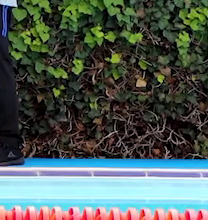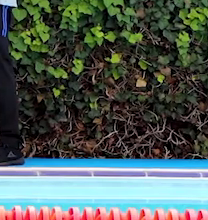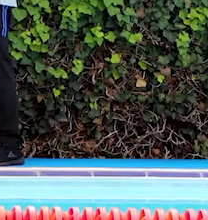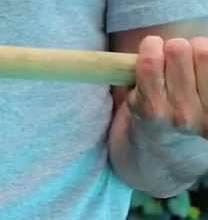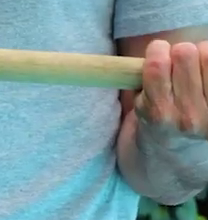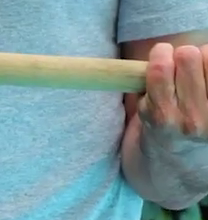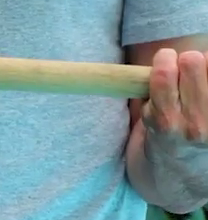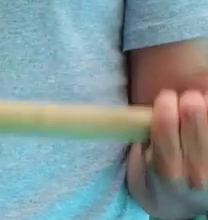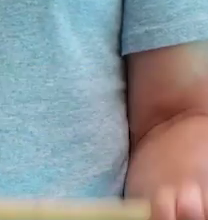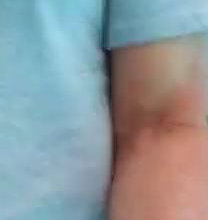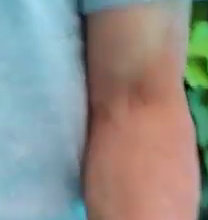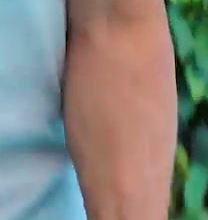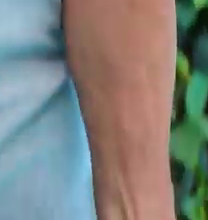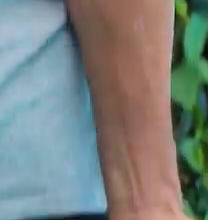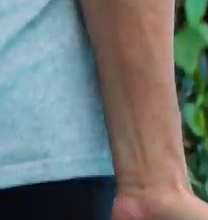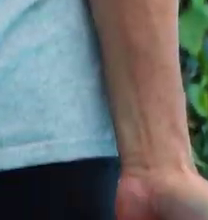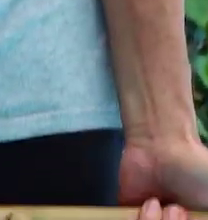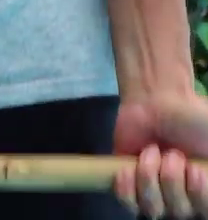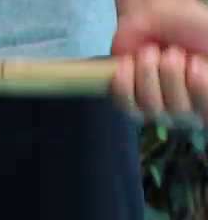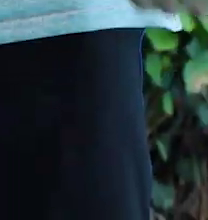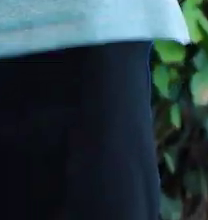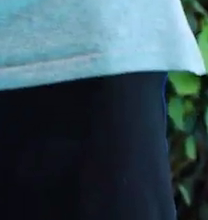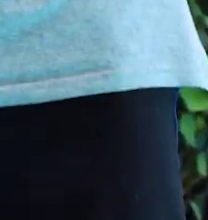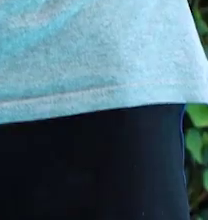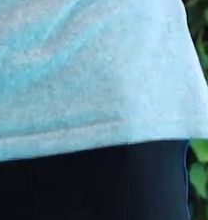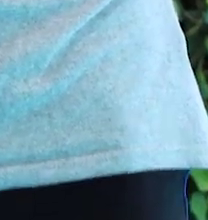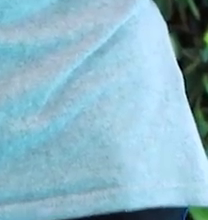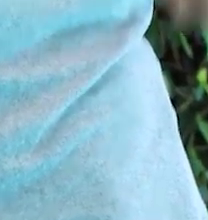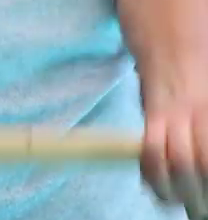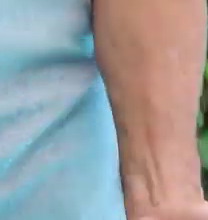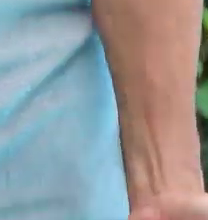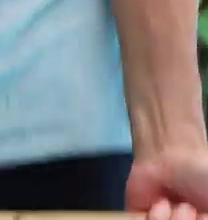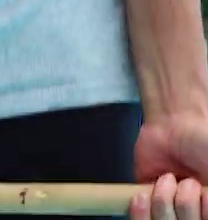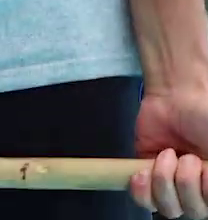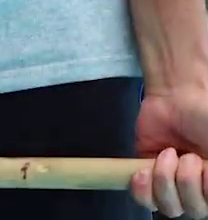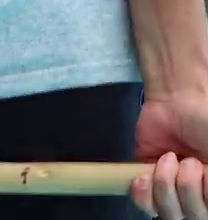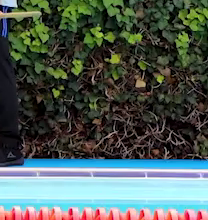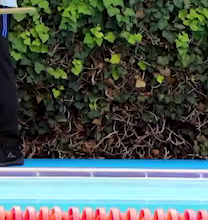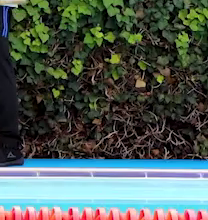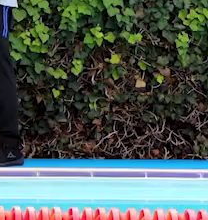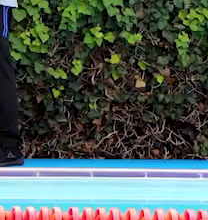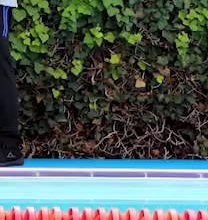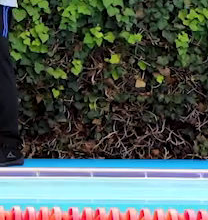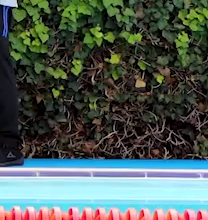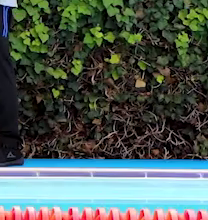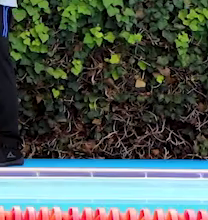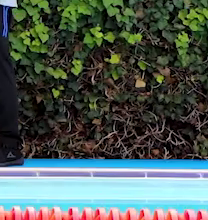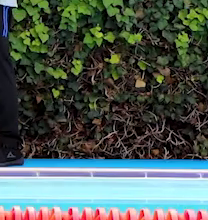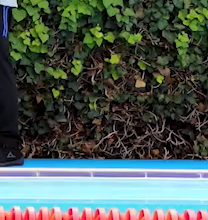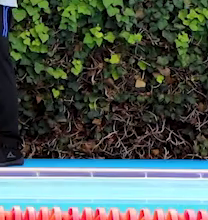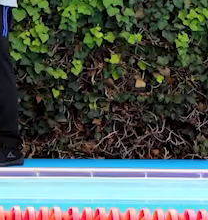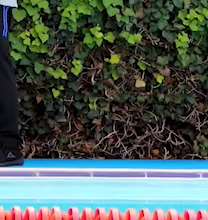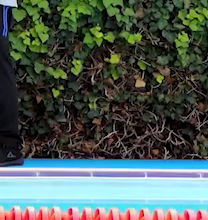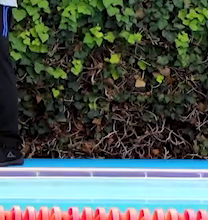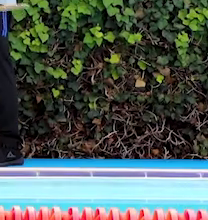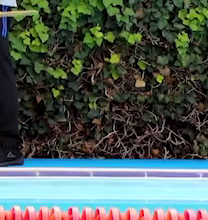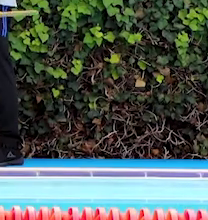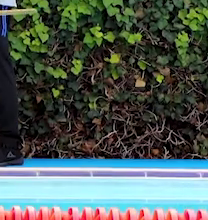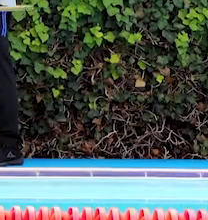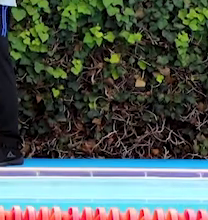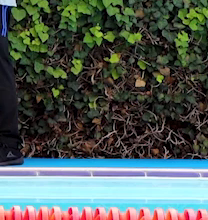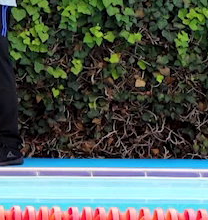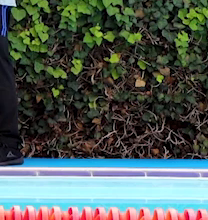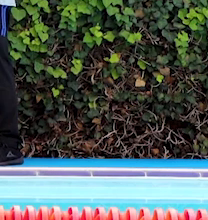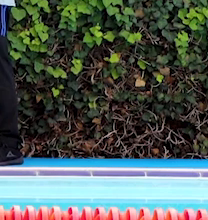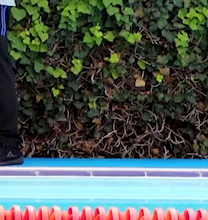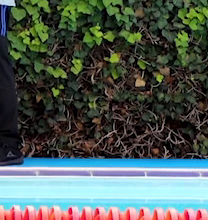grados y extendemos, flexionamos y extendemos nuestra espalda derecha y